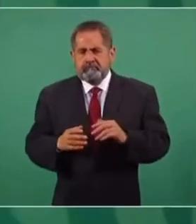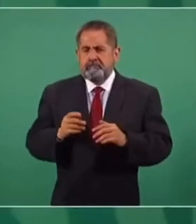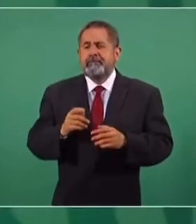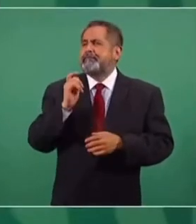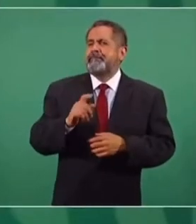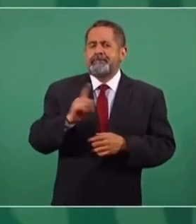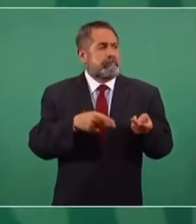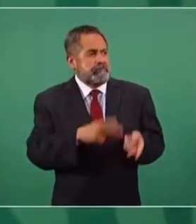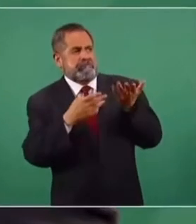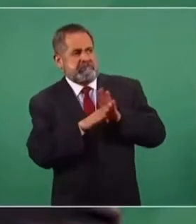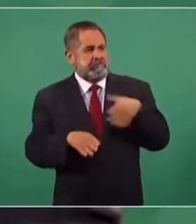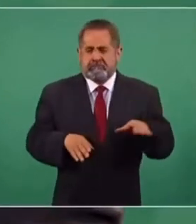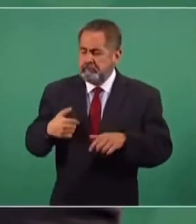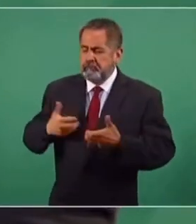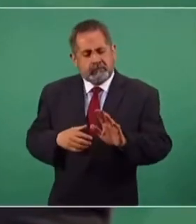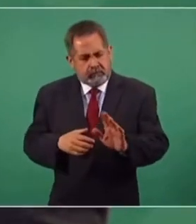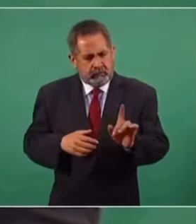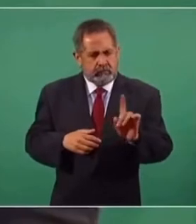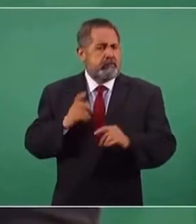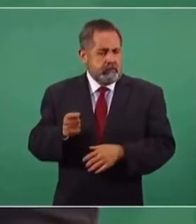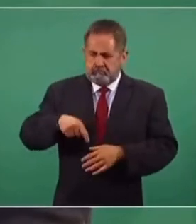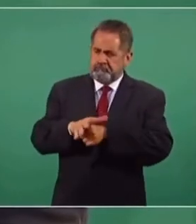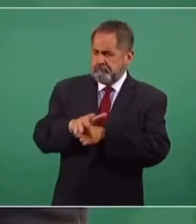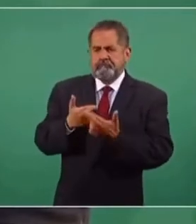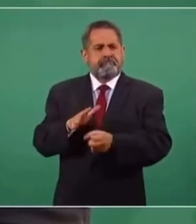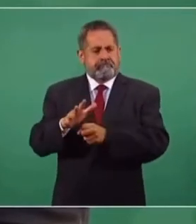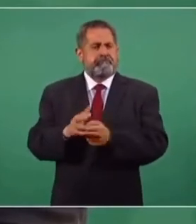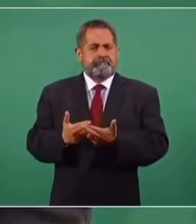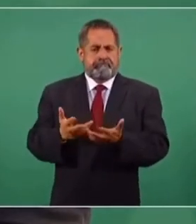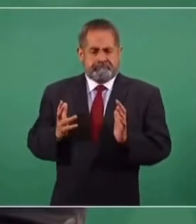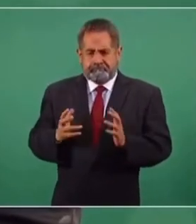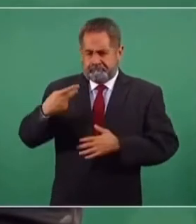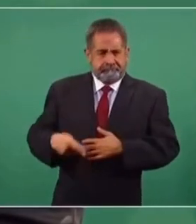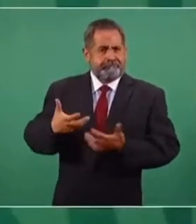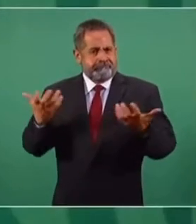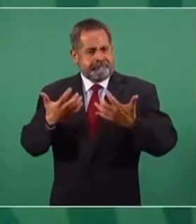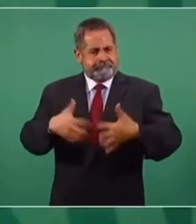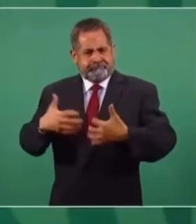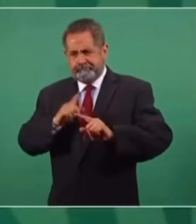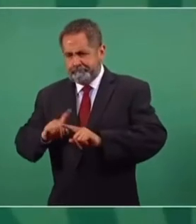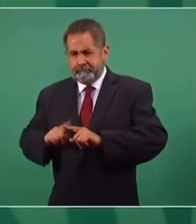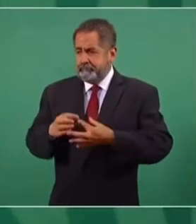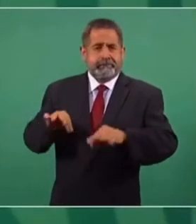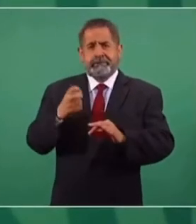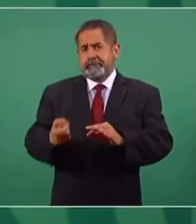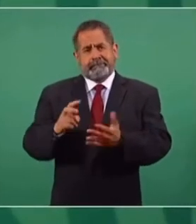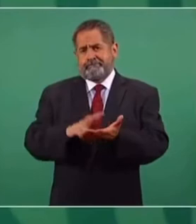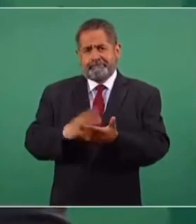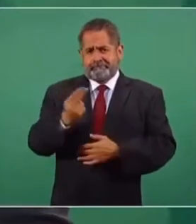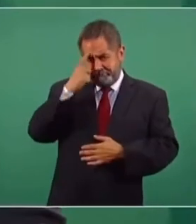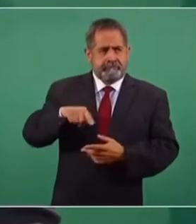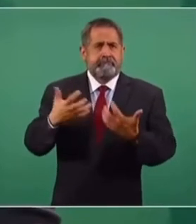luego no se trata de cerrarnos en un mundo globalizado, pero debemos de ser autosuficientes en lo fundamental, en lo básico.